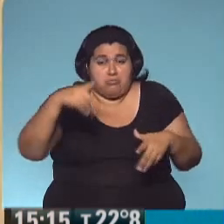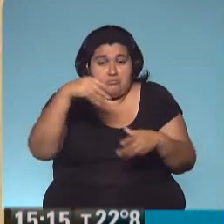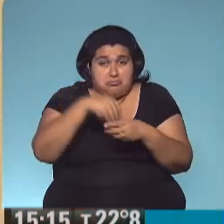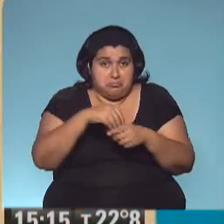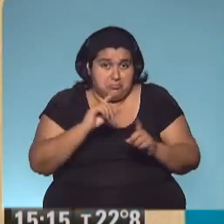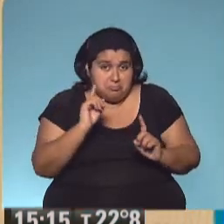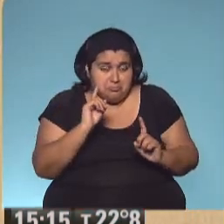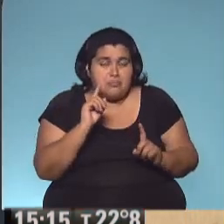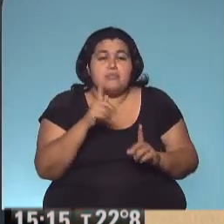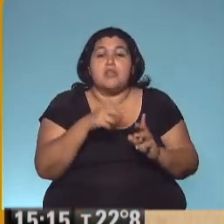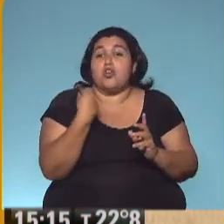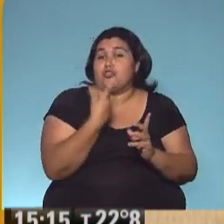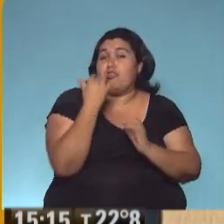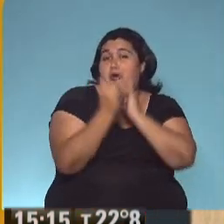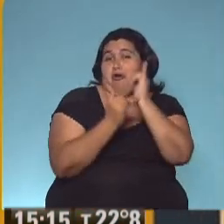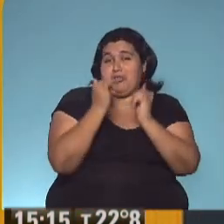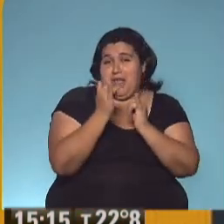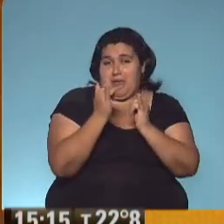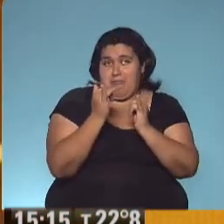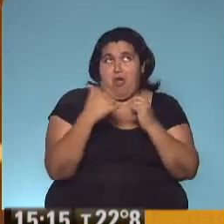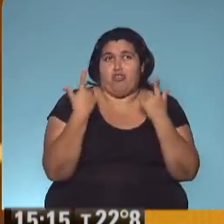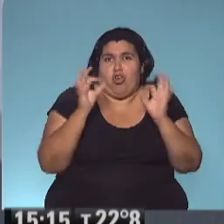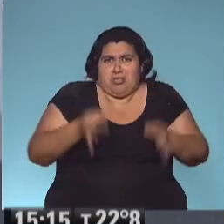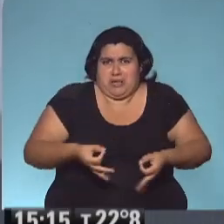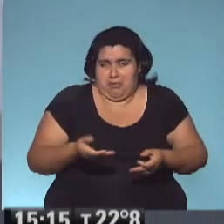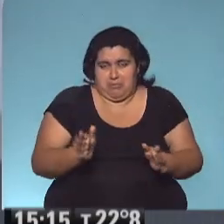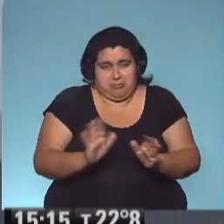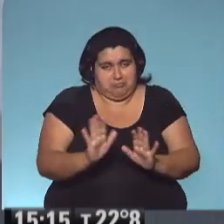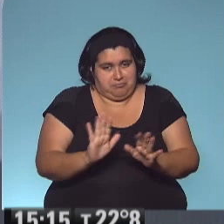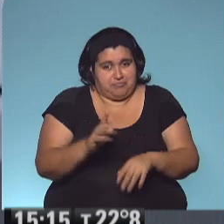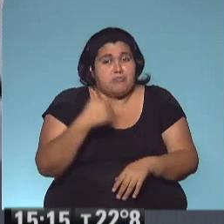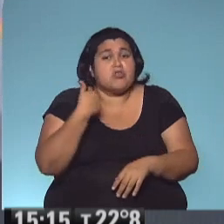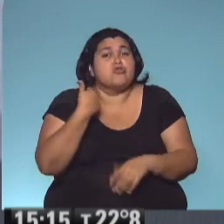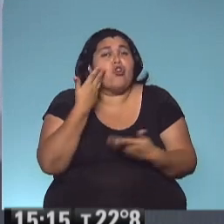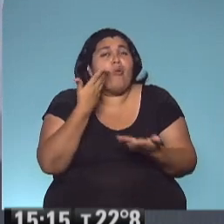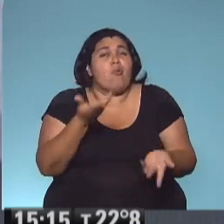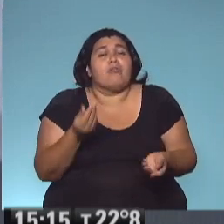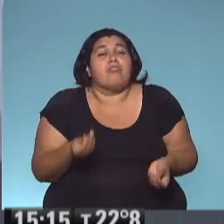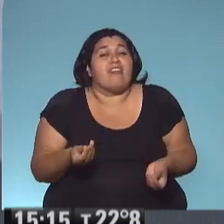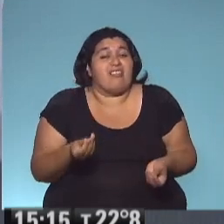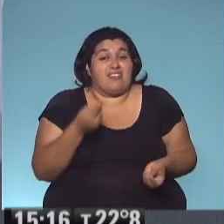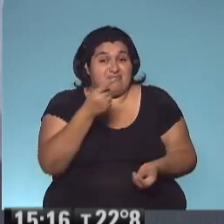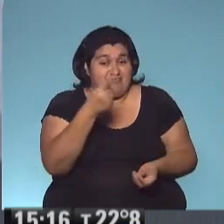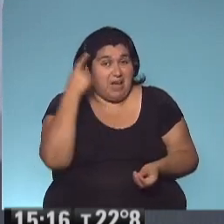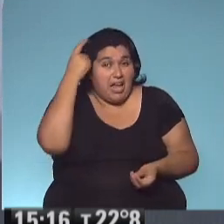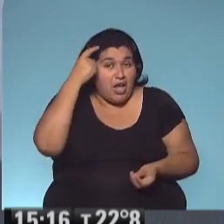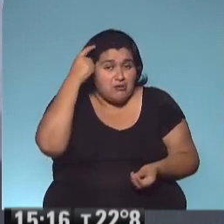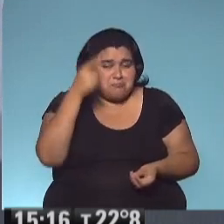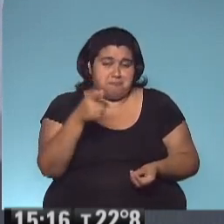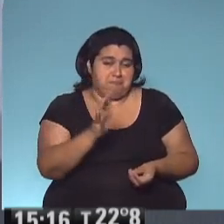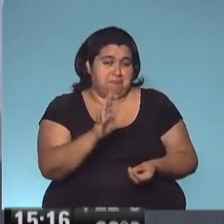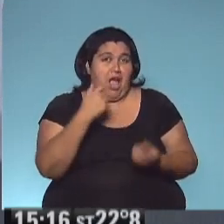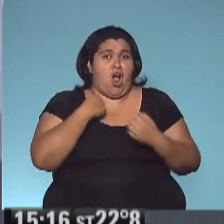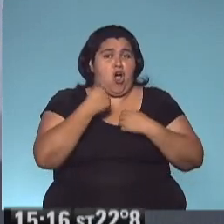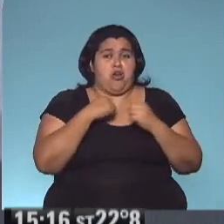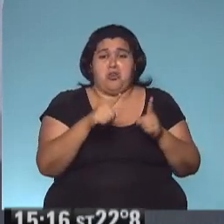Los que contamos los cuentos, no tenemos por qué saberlo todo. Yo lo único que sé es que Irulana no corrió, sino